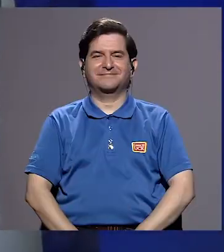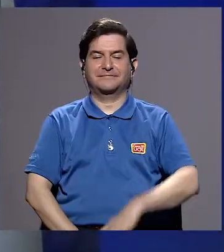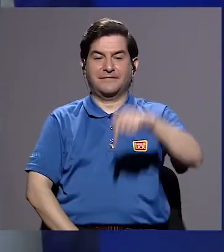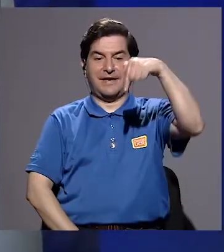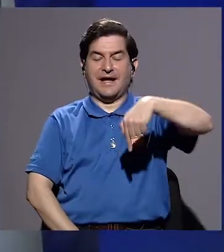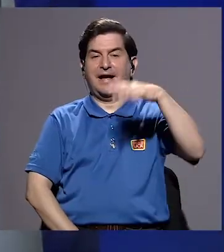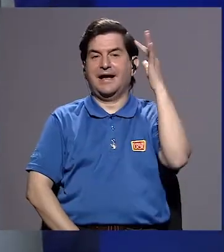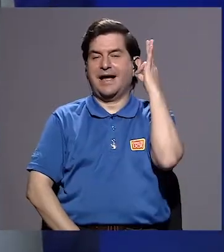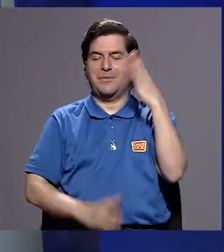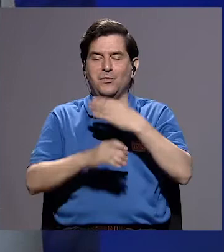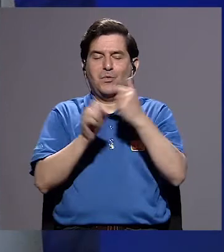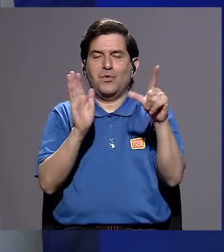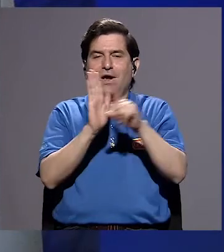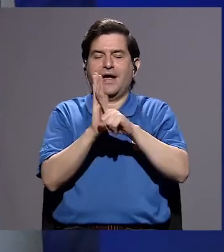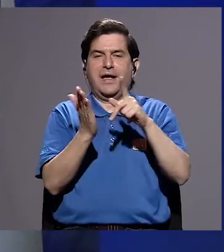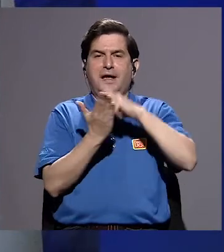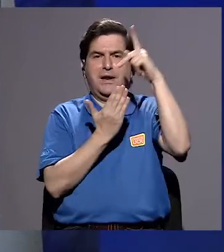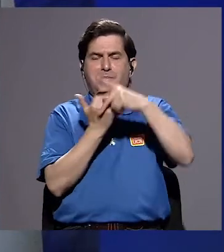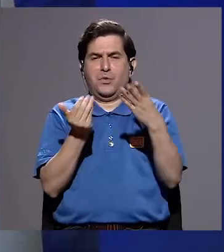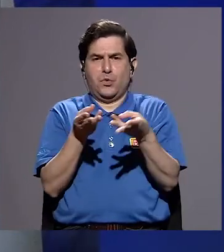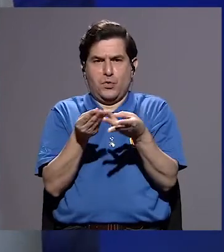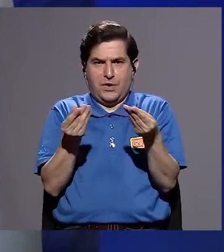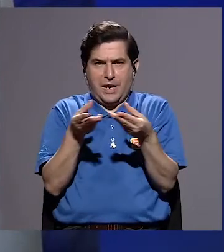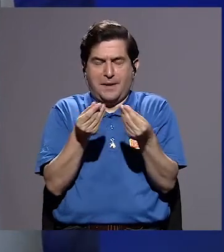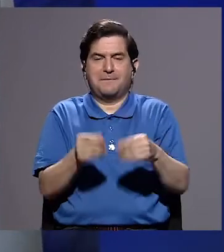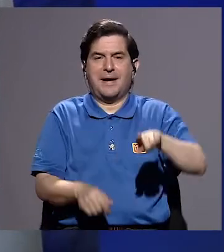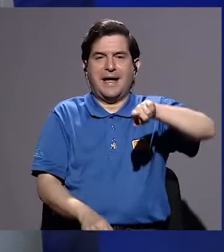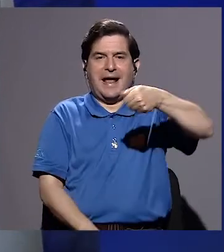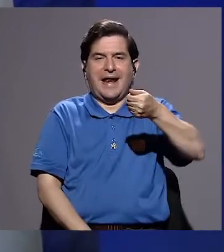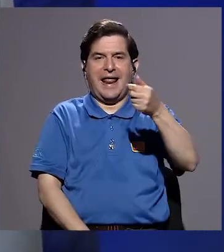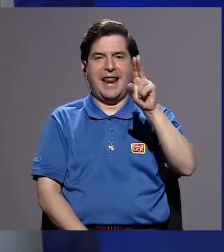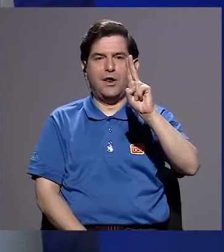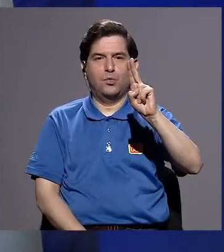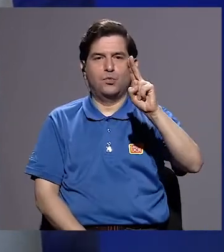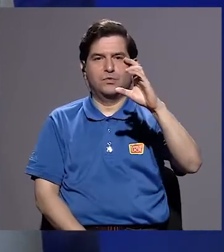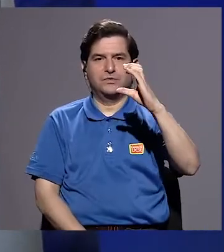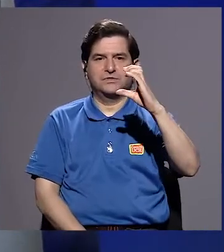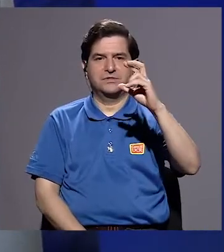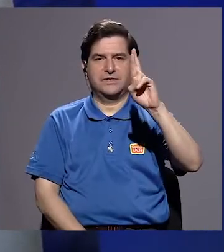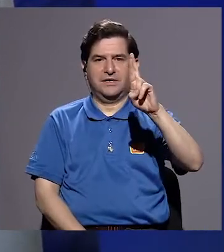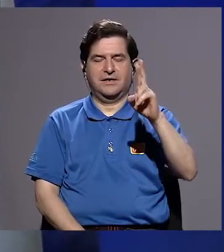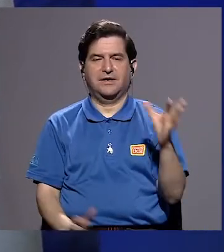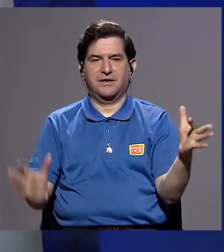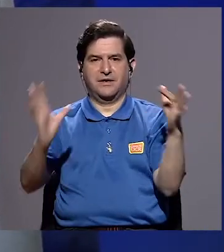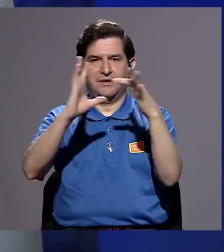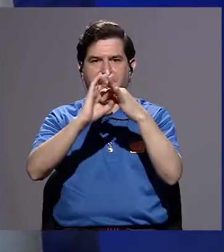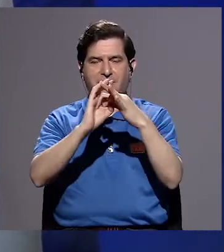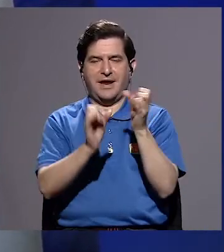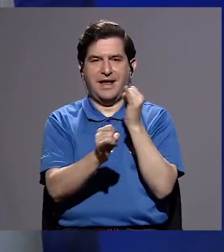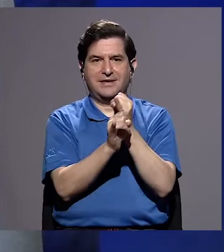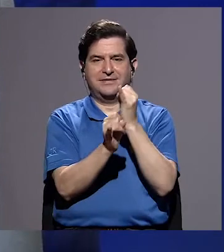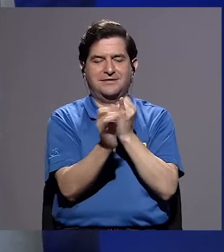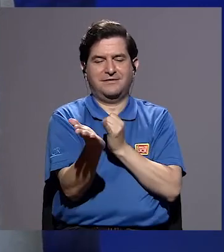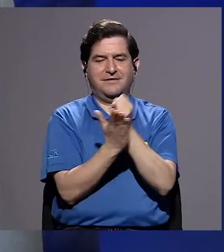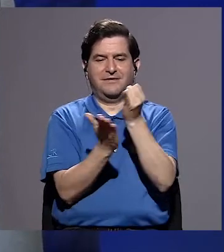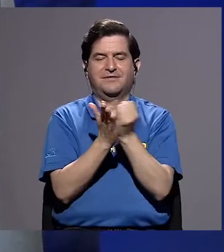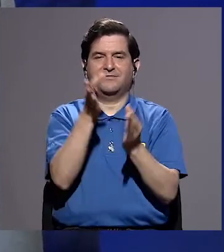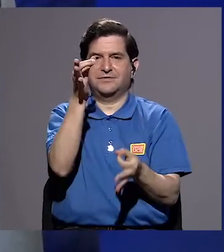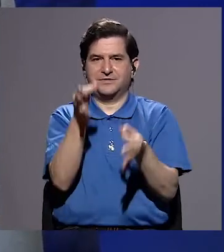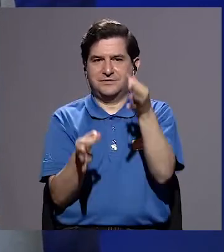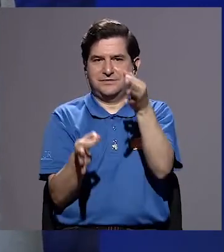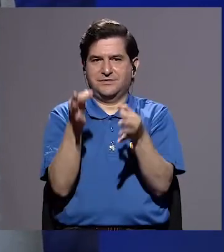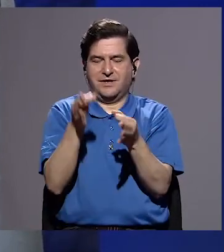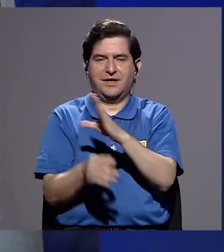Estamos en Mujeres de Ley, un programa producido por Canal UCR en colaboración con el Instituto de